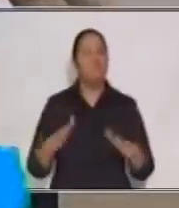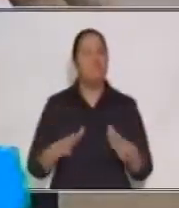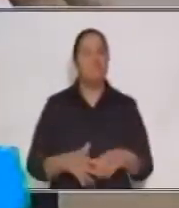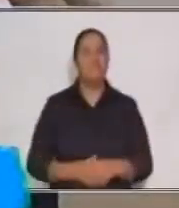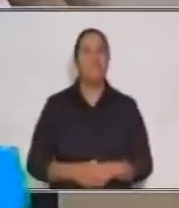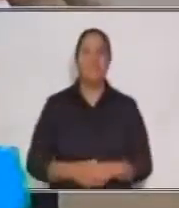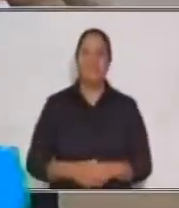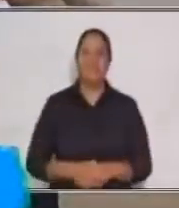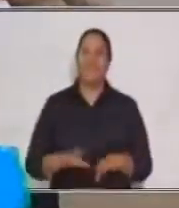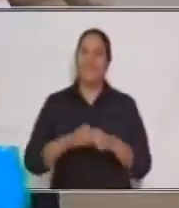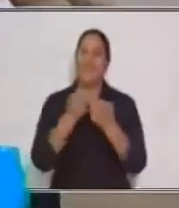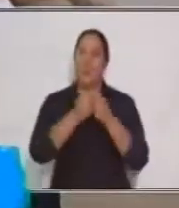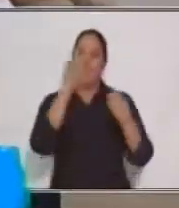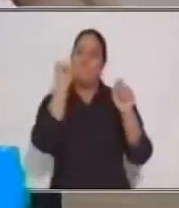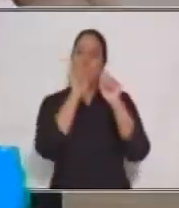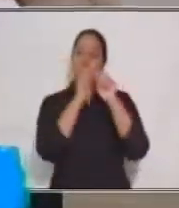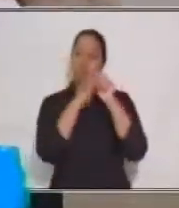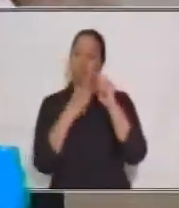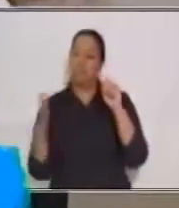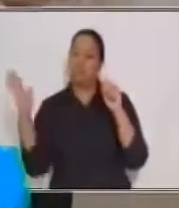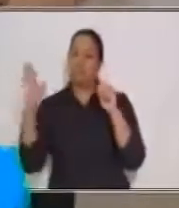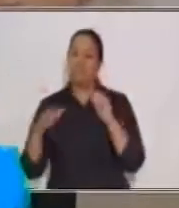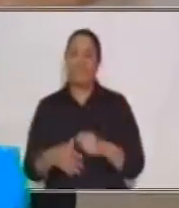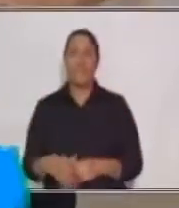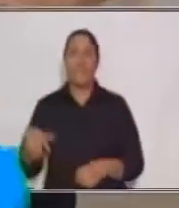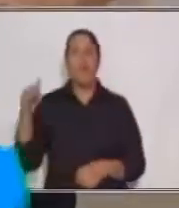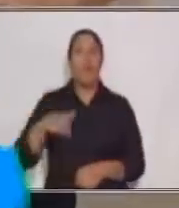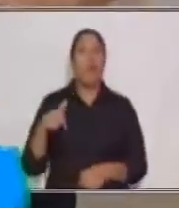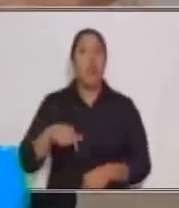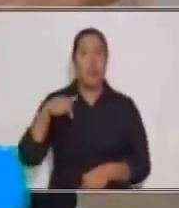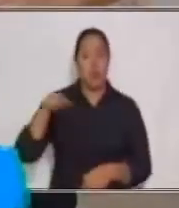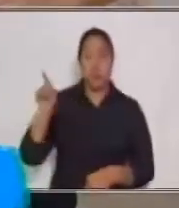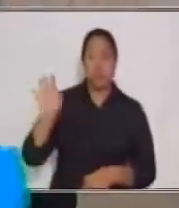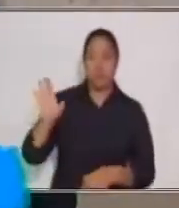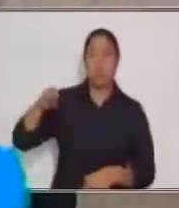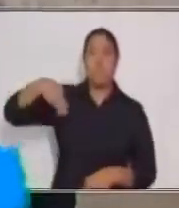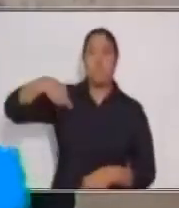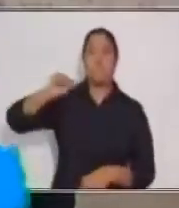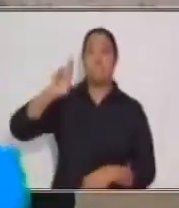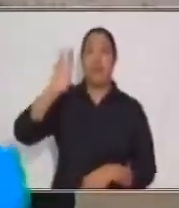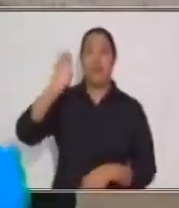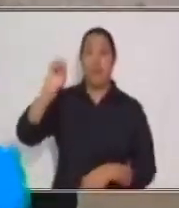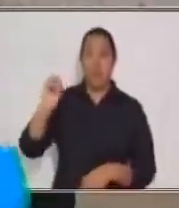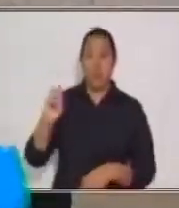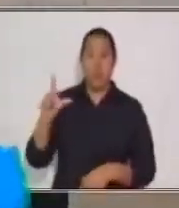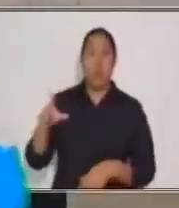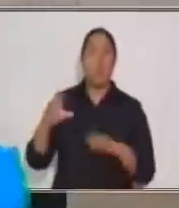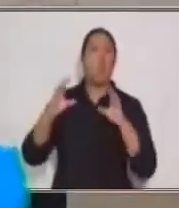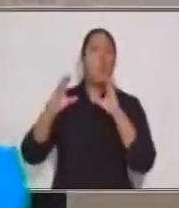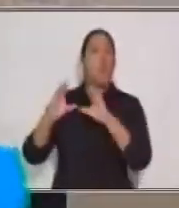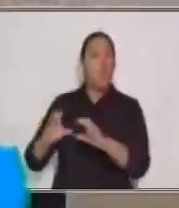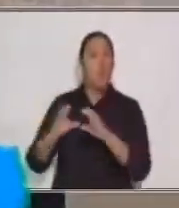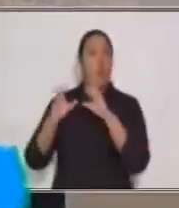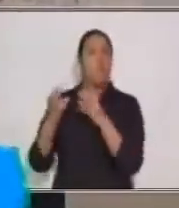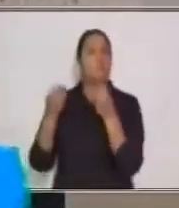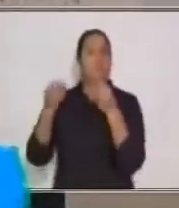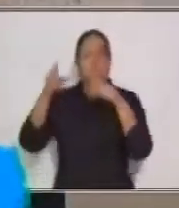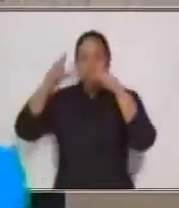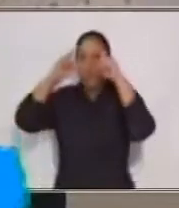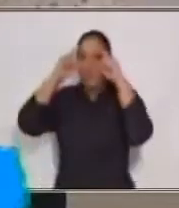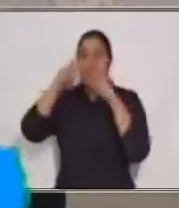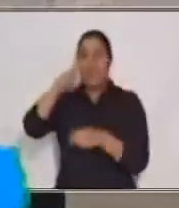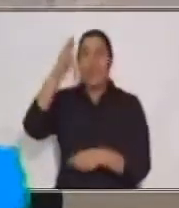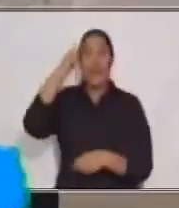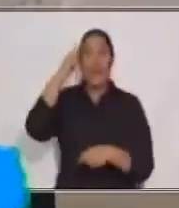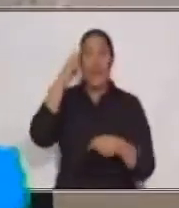Coloquemos el punto por aquí. Ahora Marco cuida mucho sus lentes. Y recuerda ponérselos